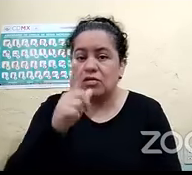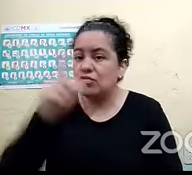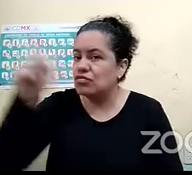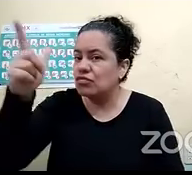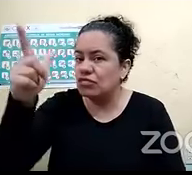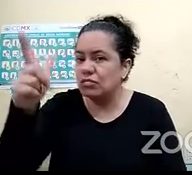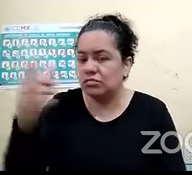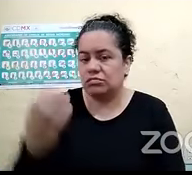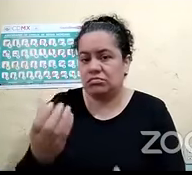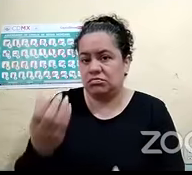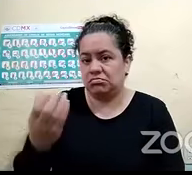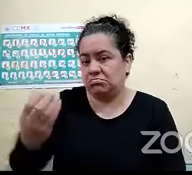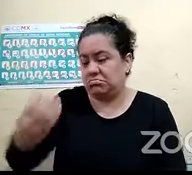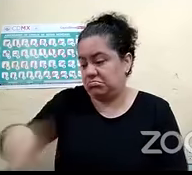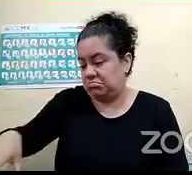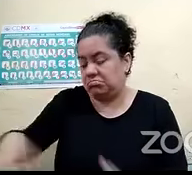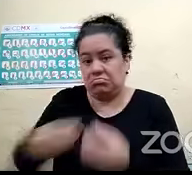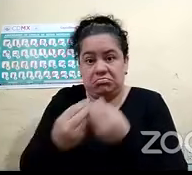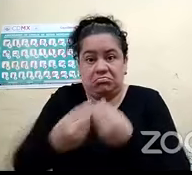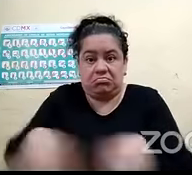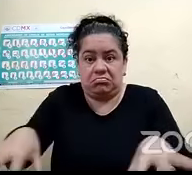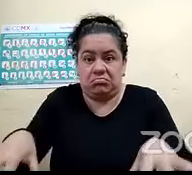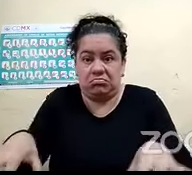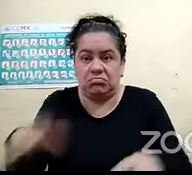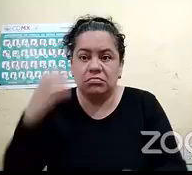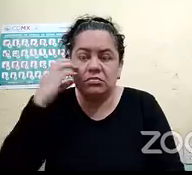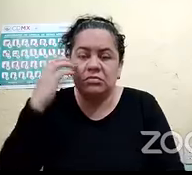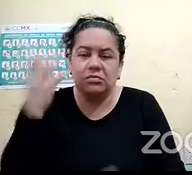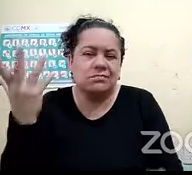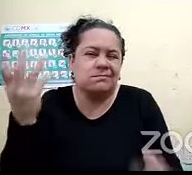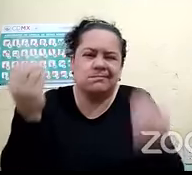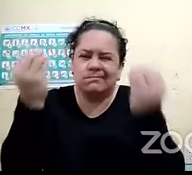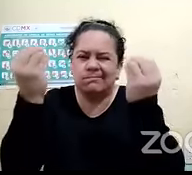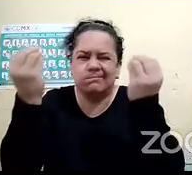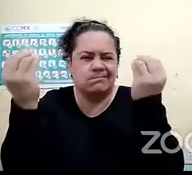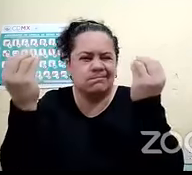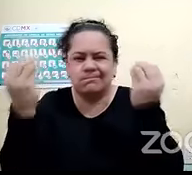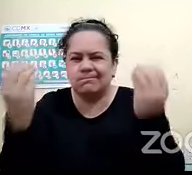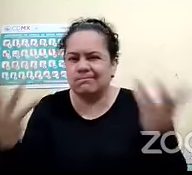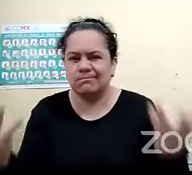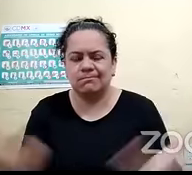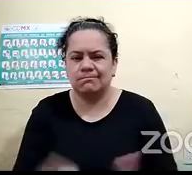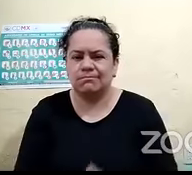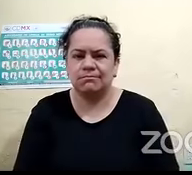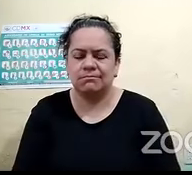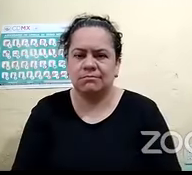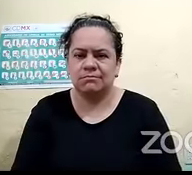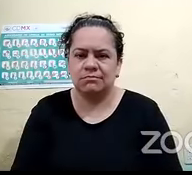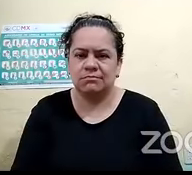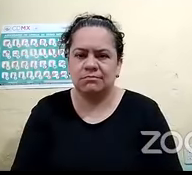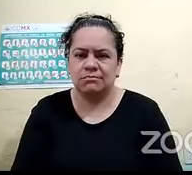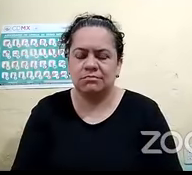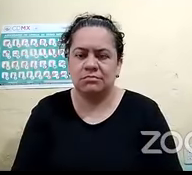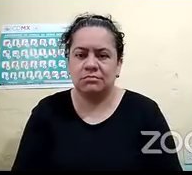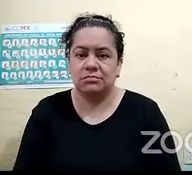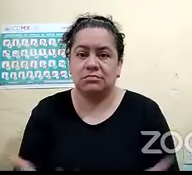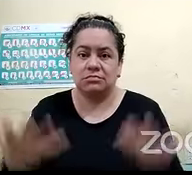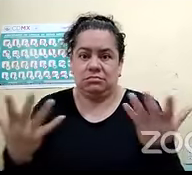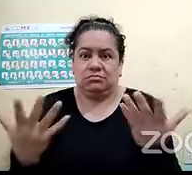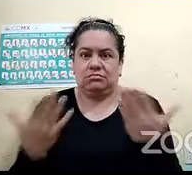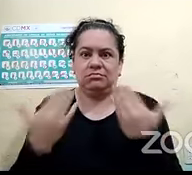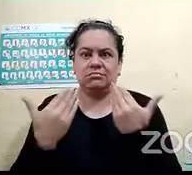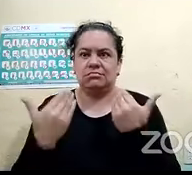teléfono, no sé, mil cosas que te pueden pasar con tu teléfono, con tu computadora, igual te quedas en ese vacío.